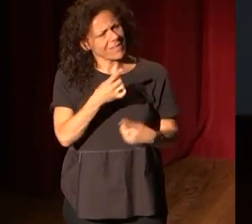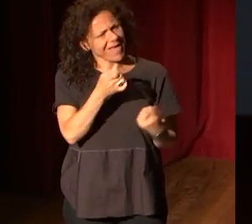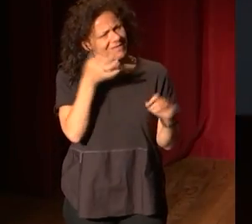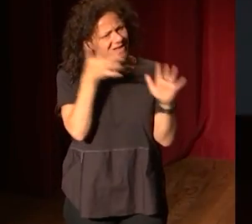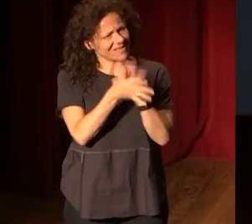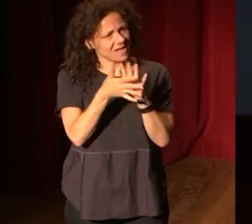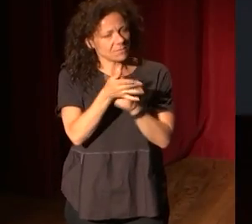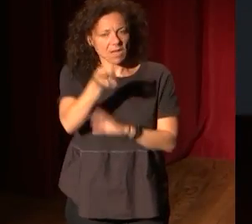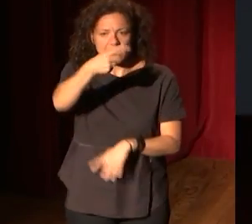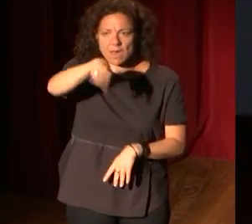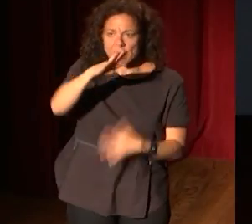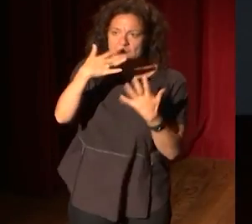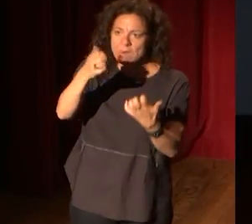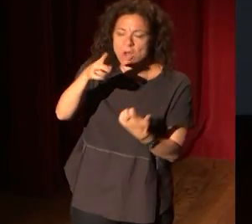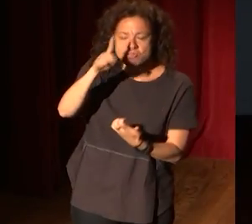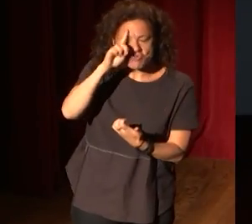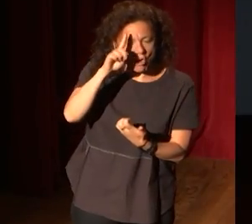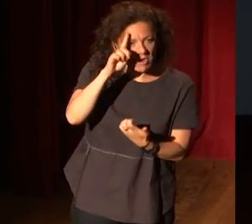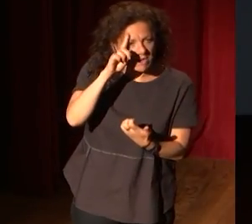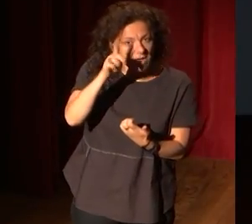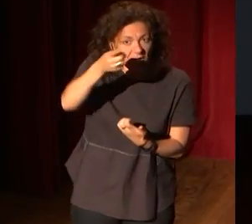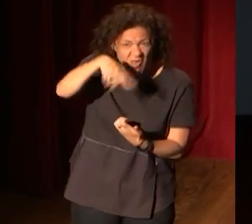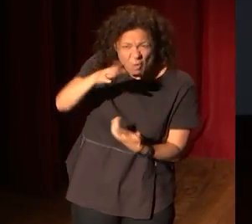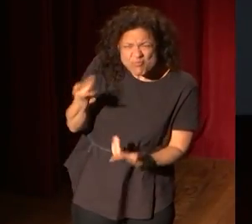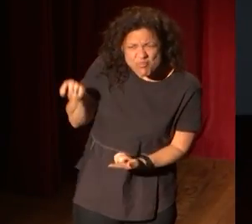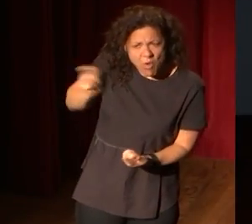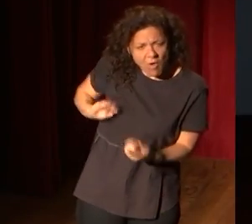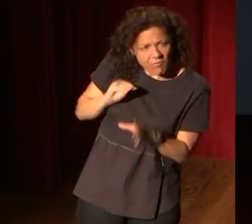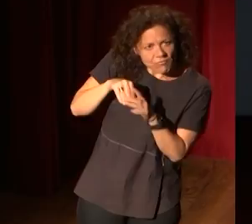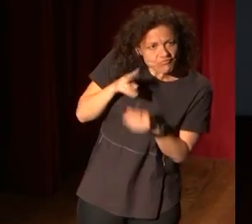no tenía ni idea, ni auditorio, que era gente profesional de museo, insisto.